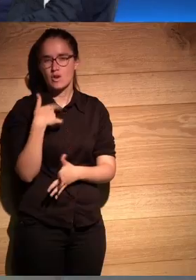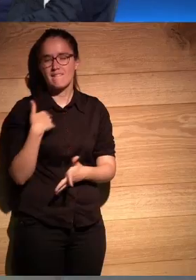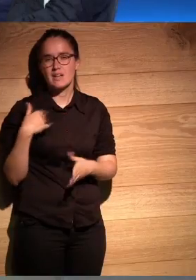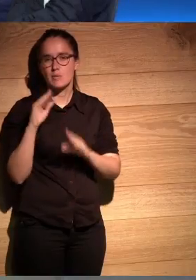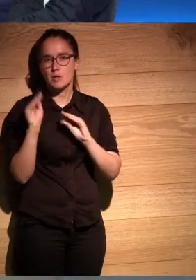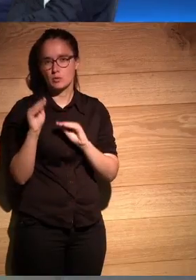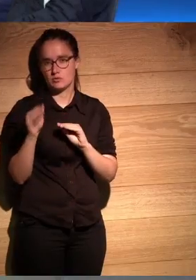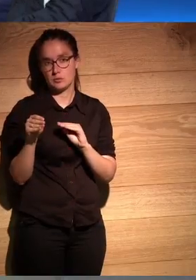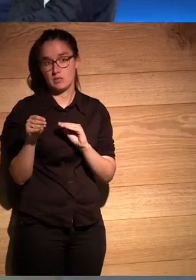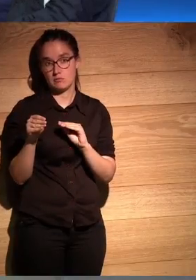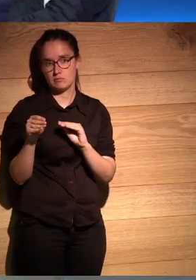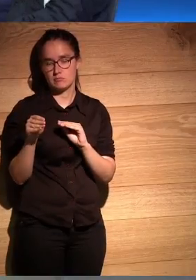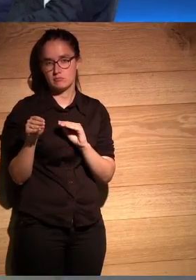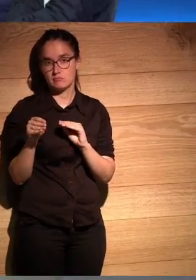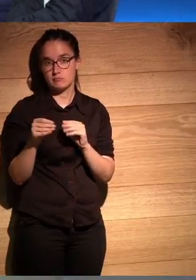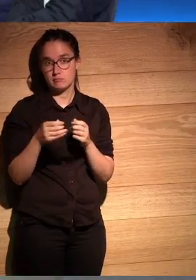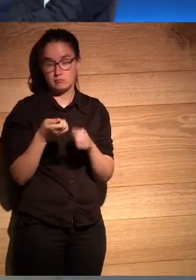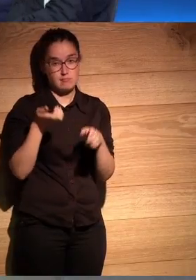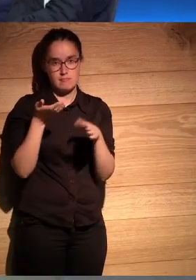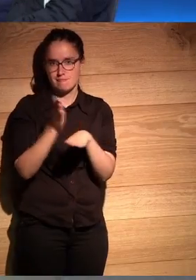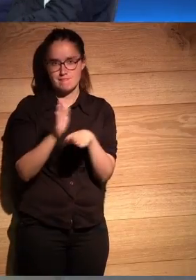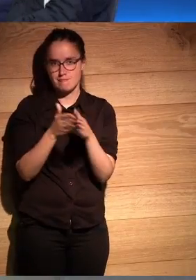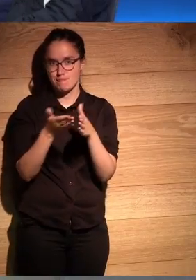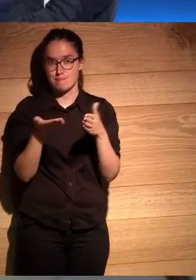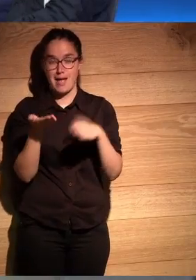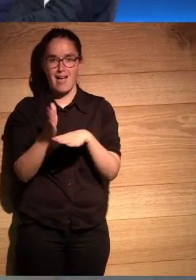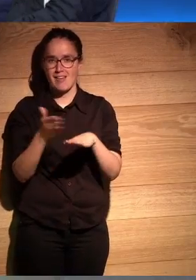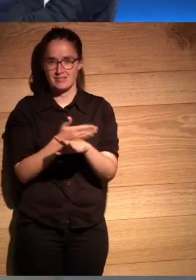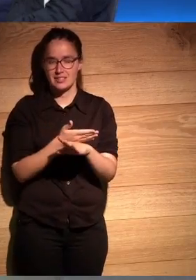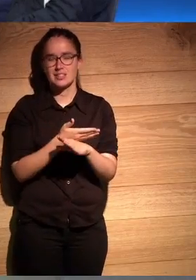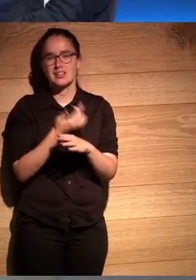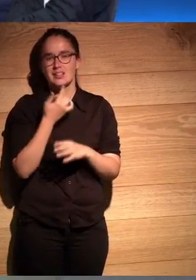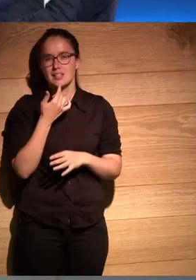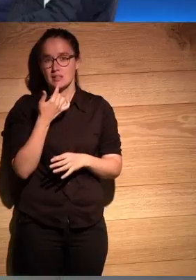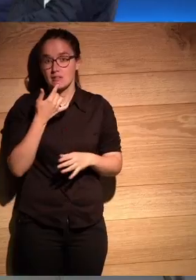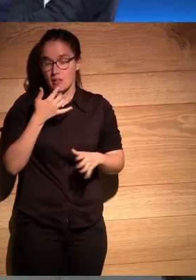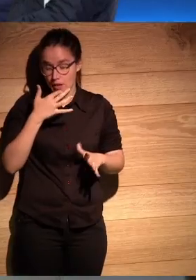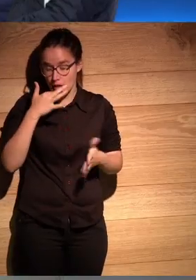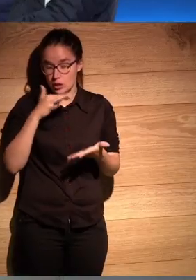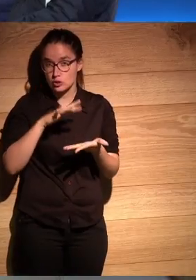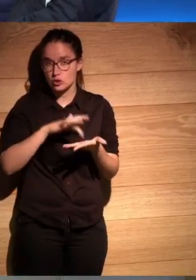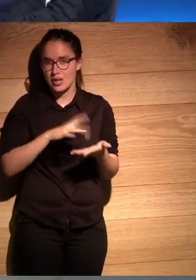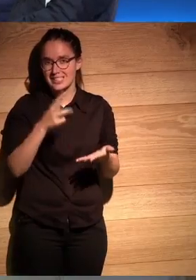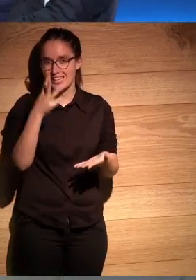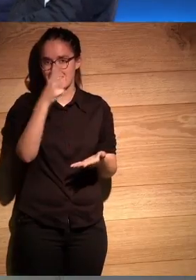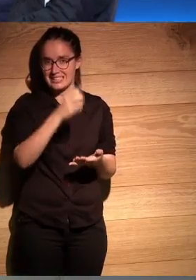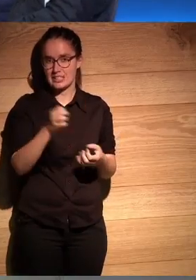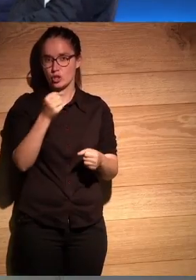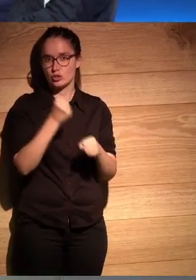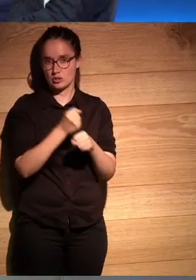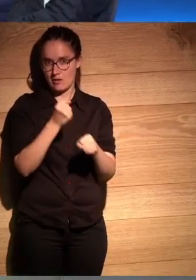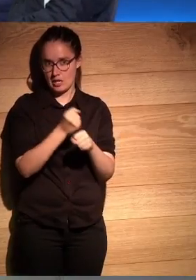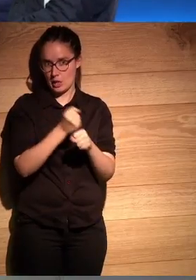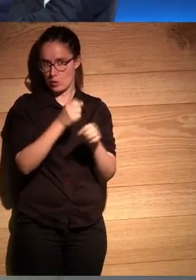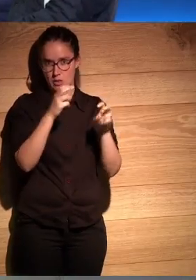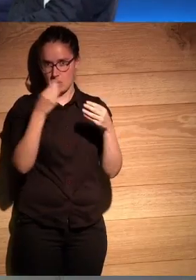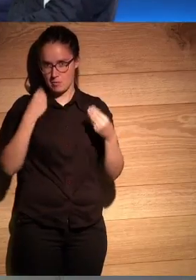preguntar por él antes de que de que lo mostraras y dices que estuviste o estuvieron tres años trabajando sobre